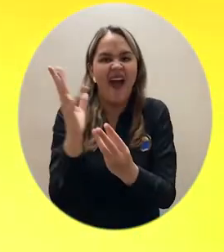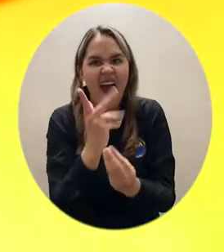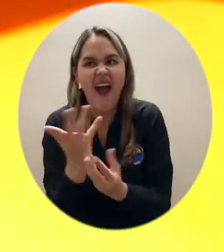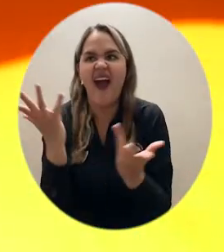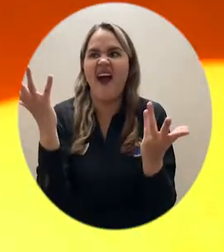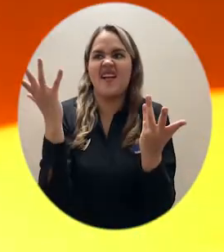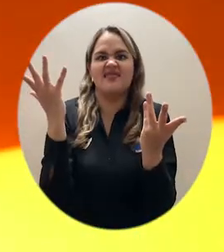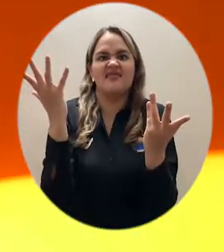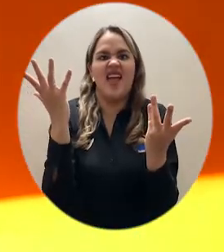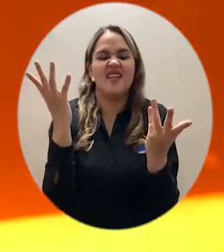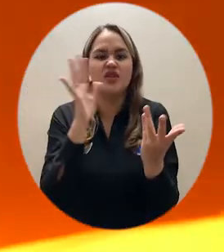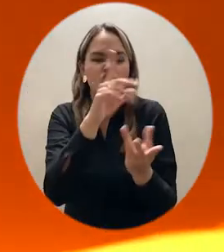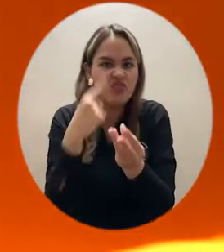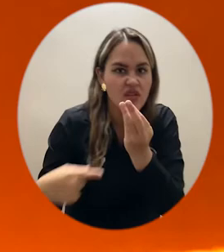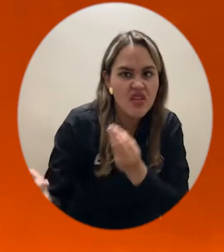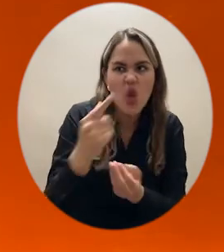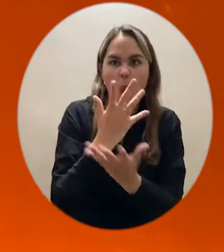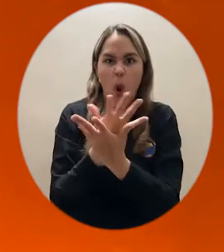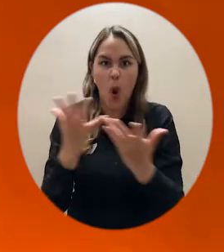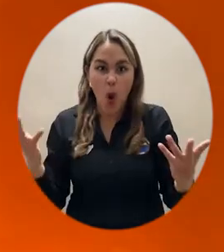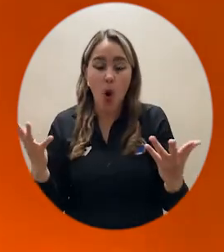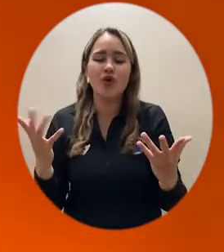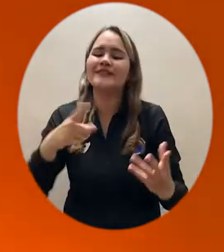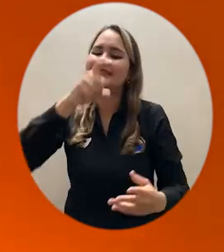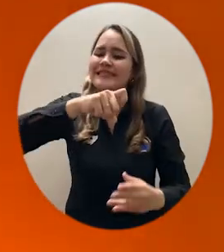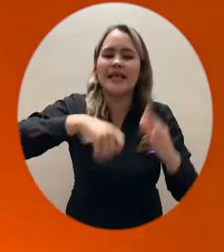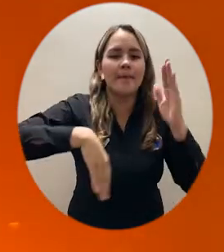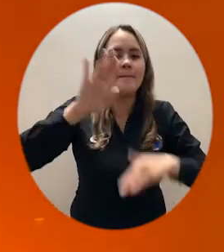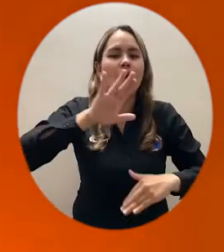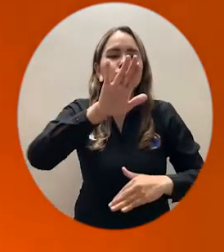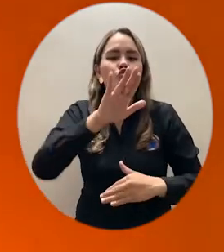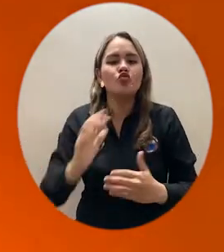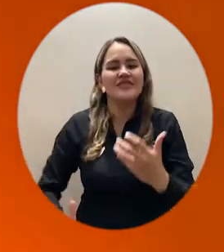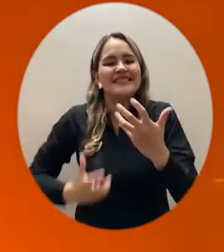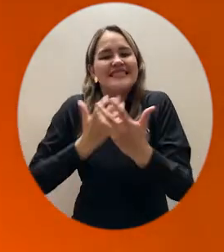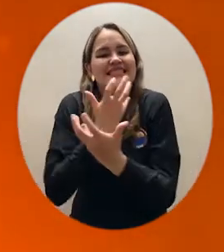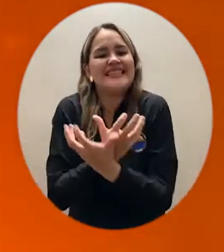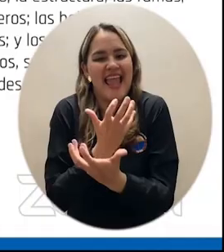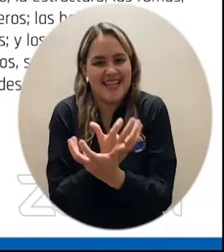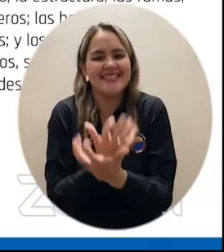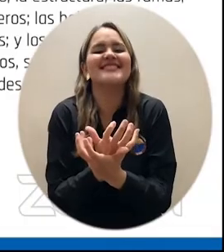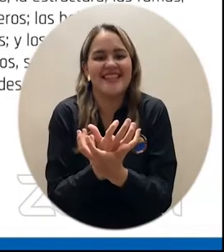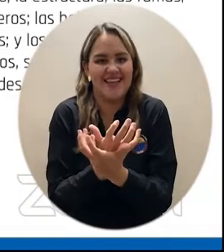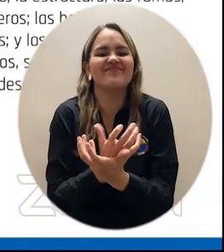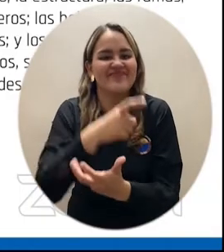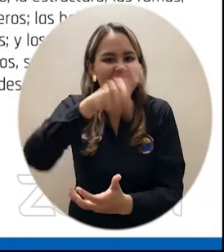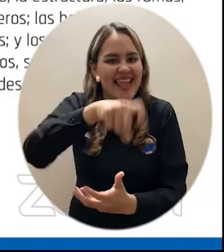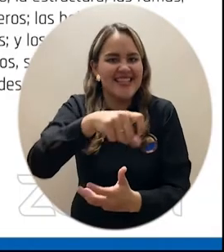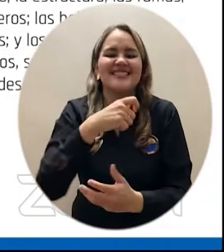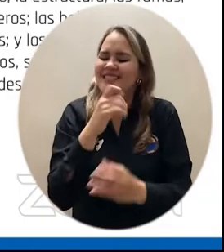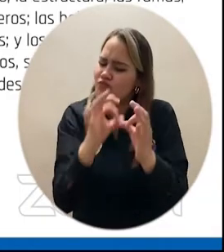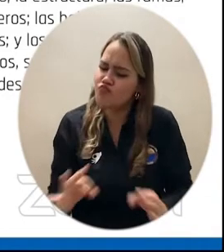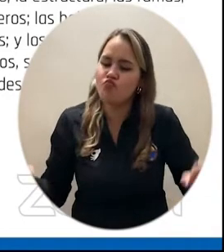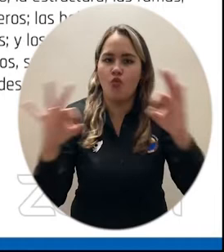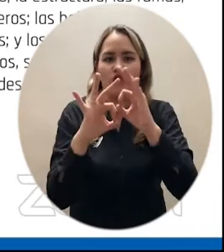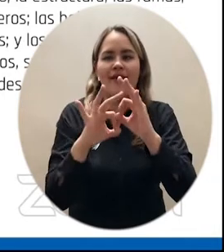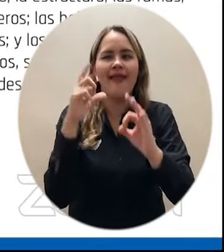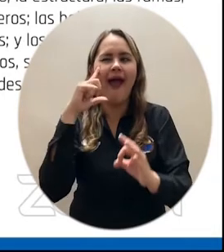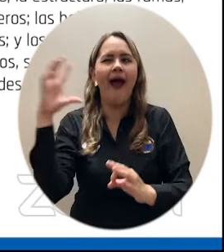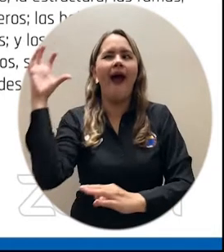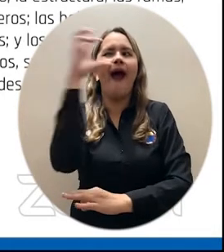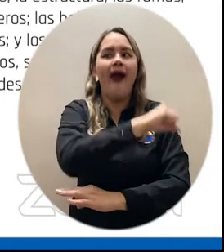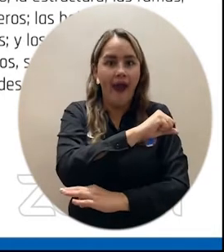tecnológico ni procesos continuados de innovación y de diseño, y que por tanto es necesario desarrollar